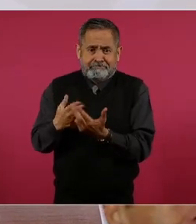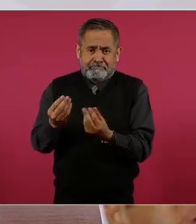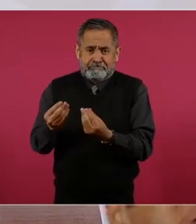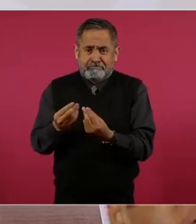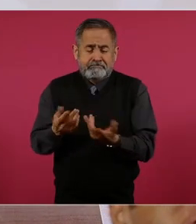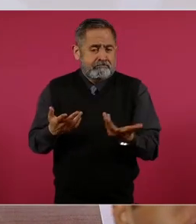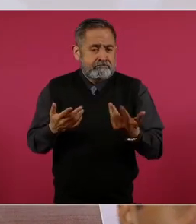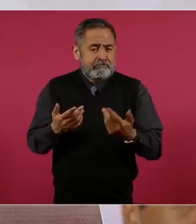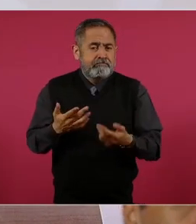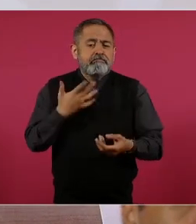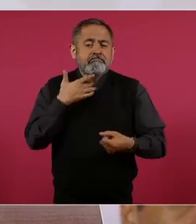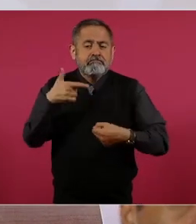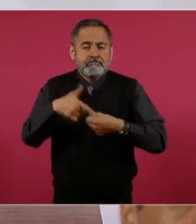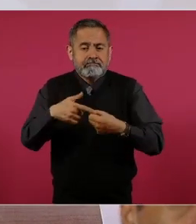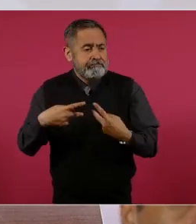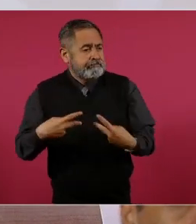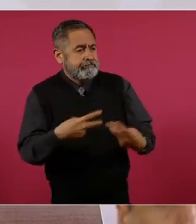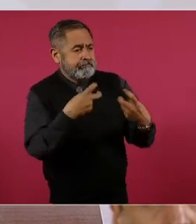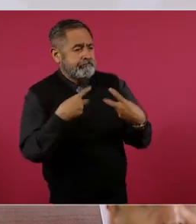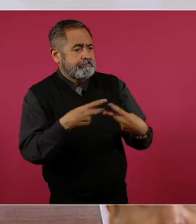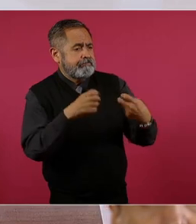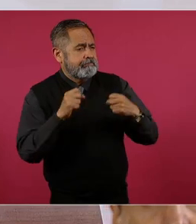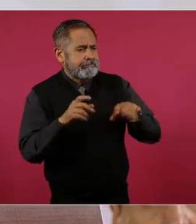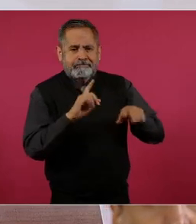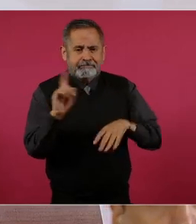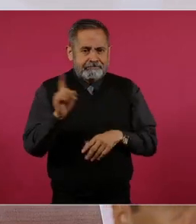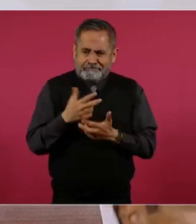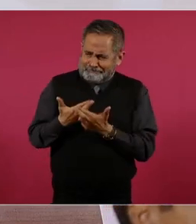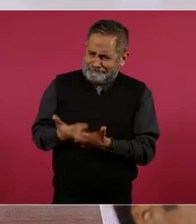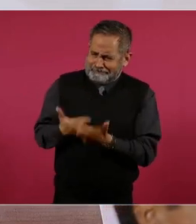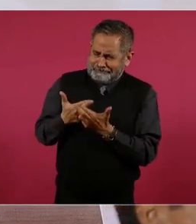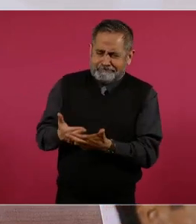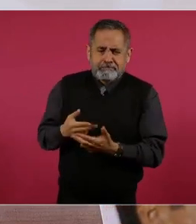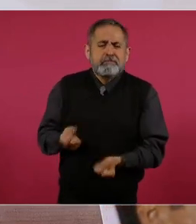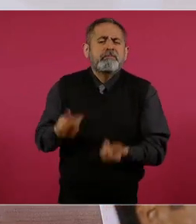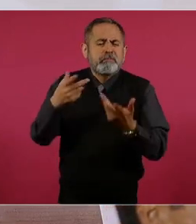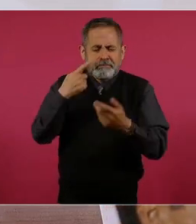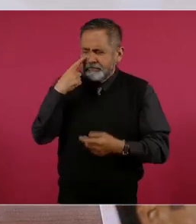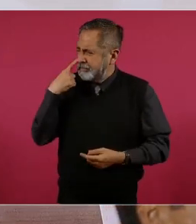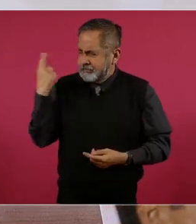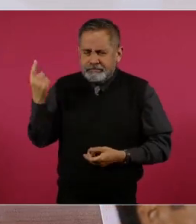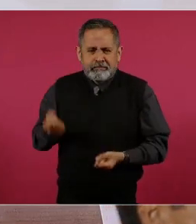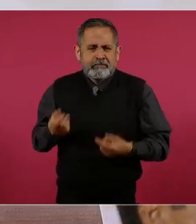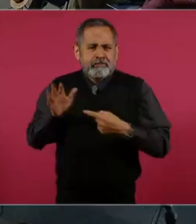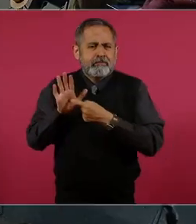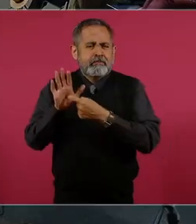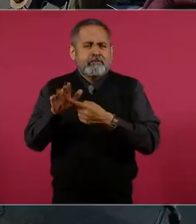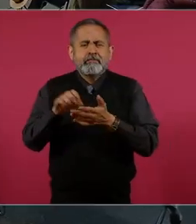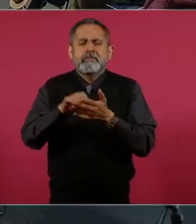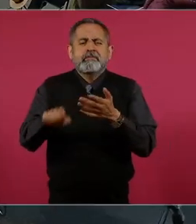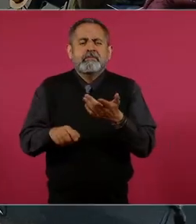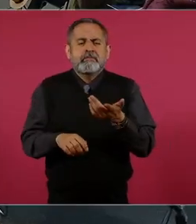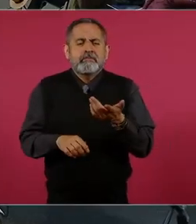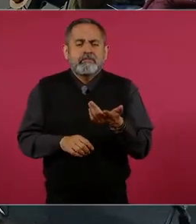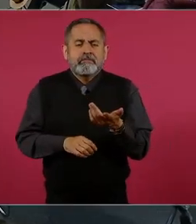este año cuánto significa, por ejemplo,